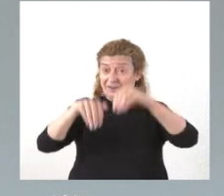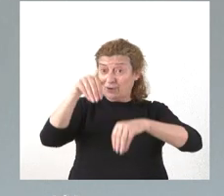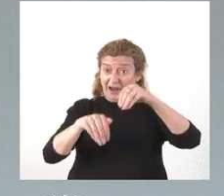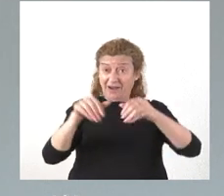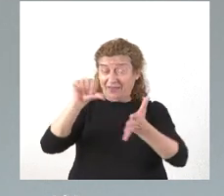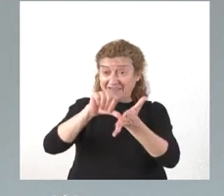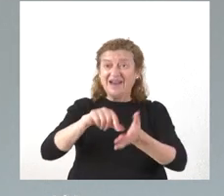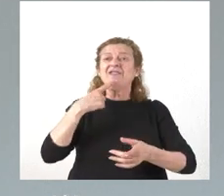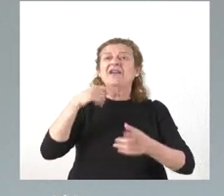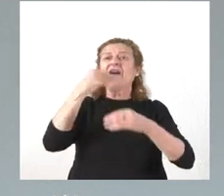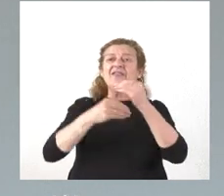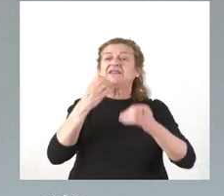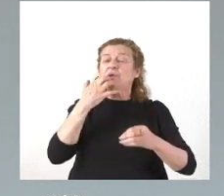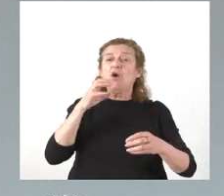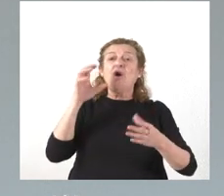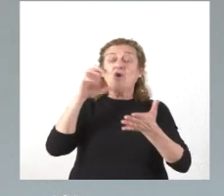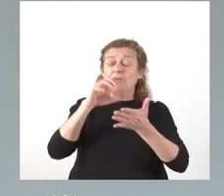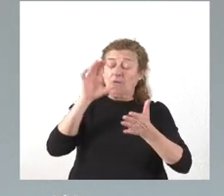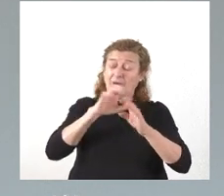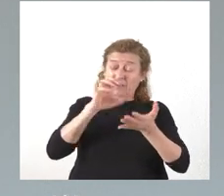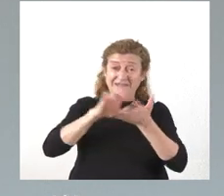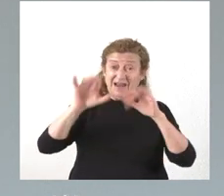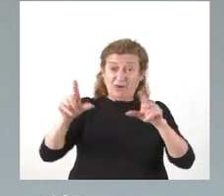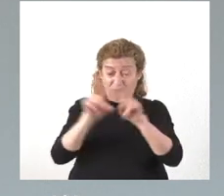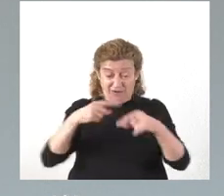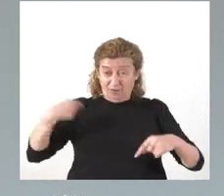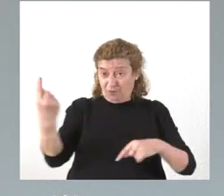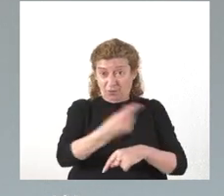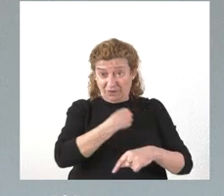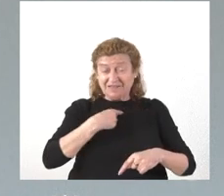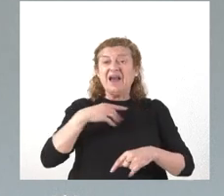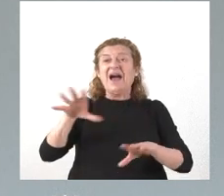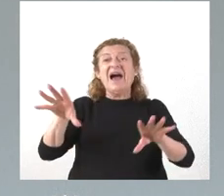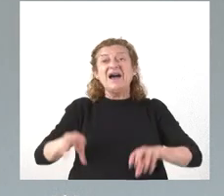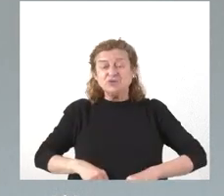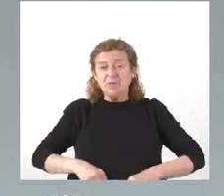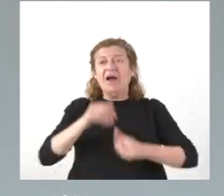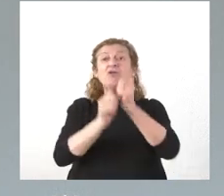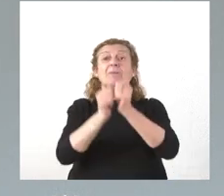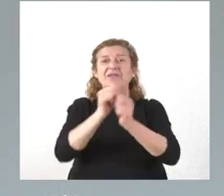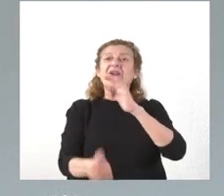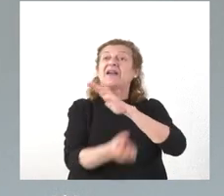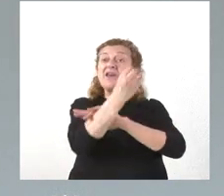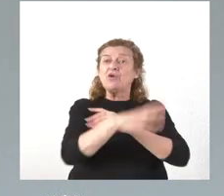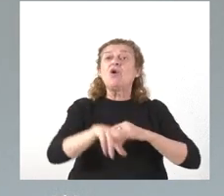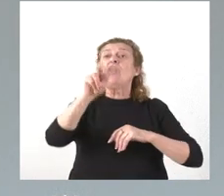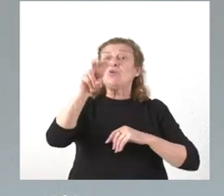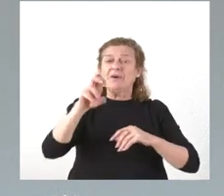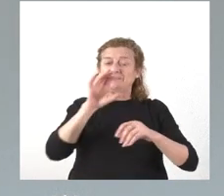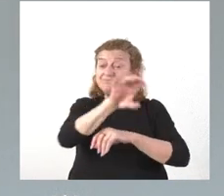que, en los casos en que las comunidades autónomas, como es el caso de la nuestra, asuman la competencia de la creación de nuevas entidades territoriales,